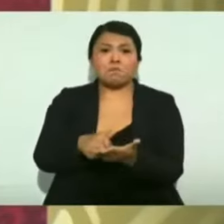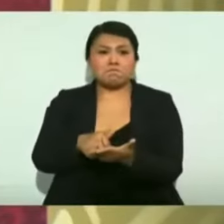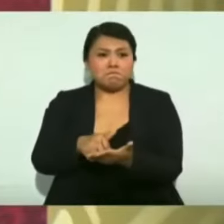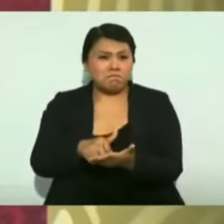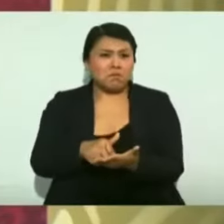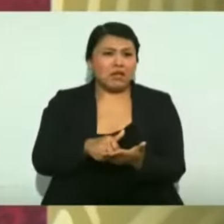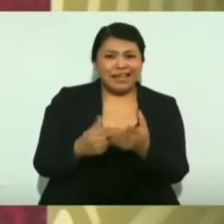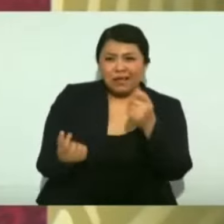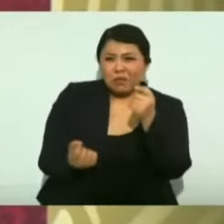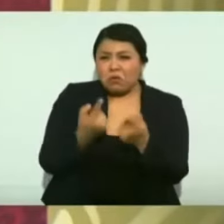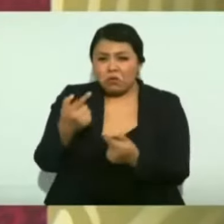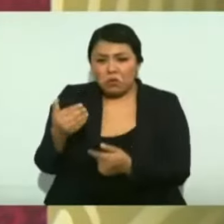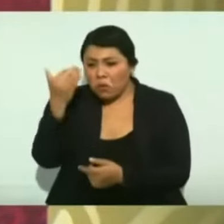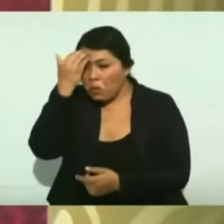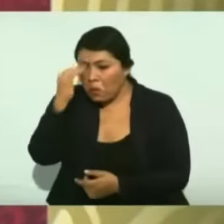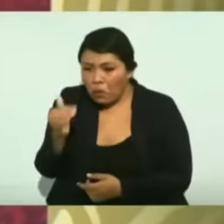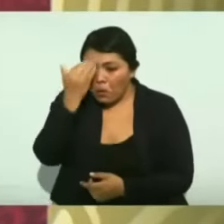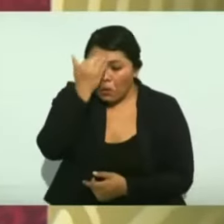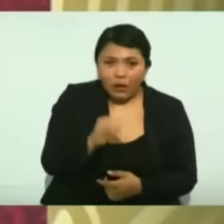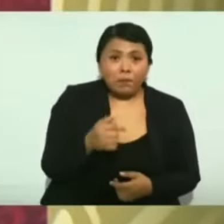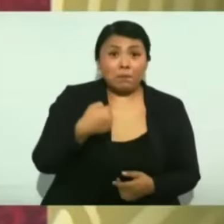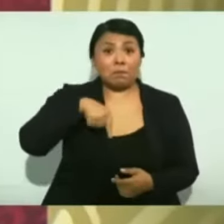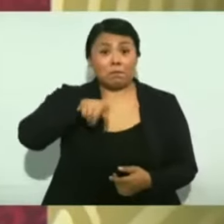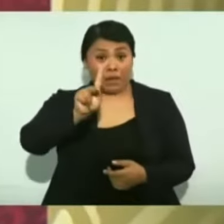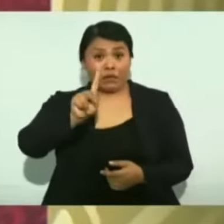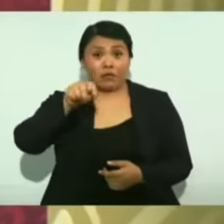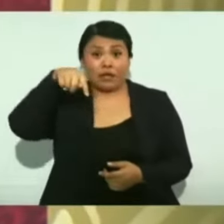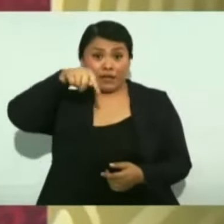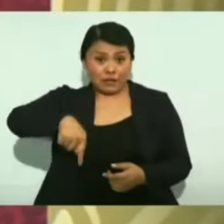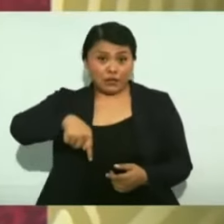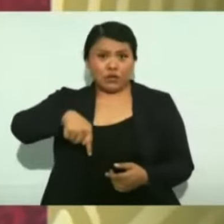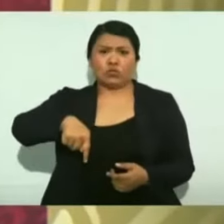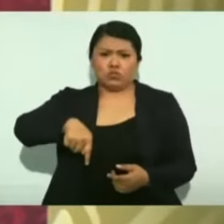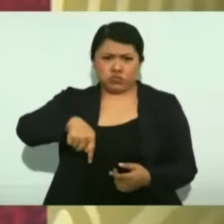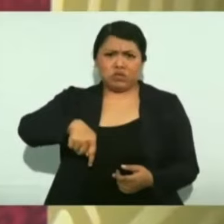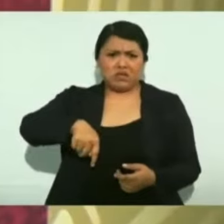poco, surgió un movimiento revolucionario.